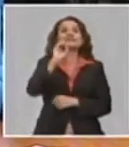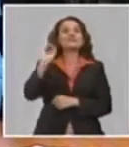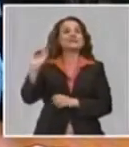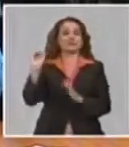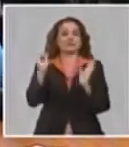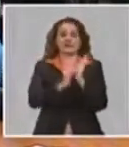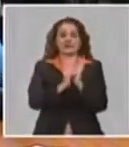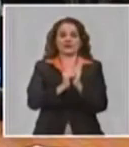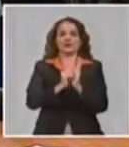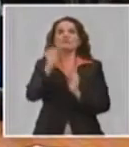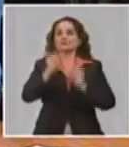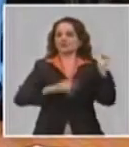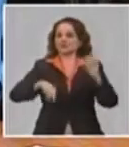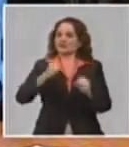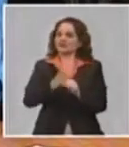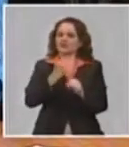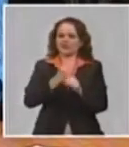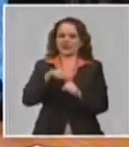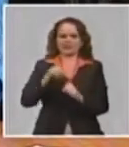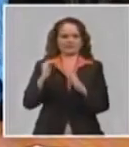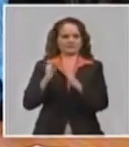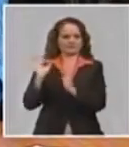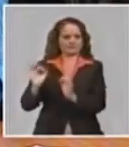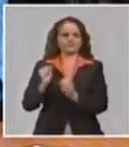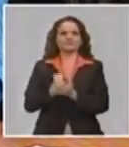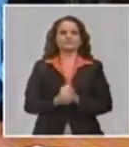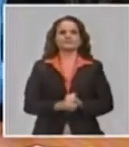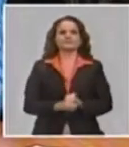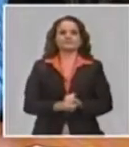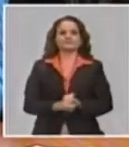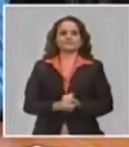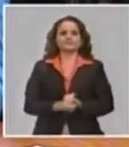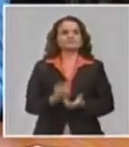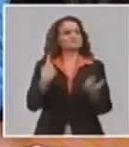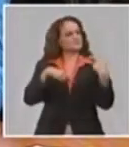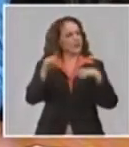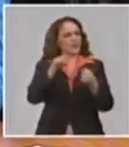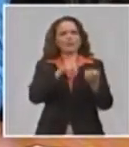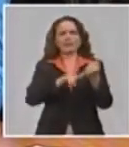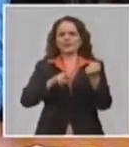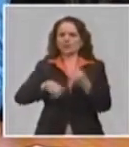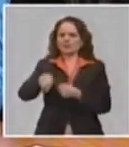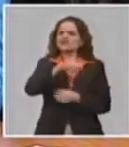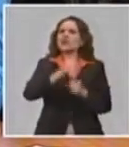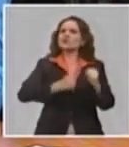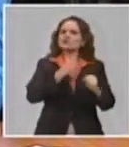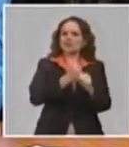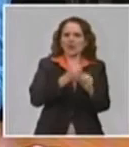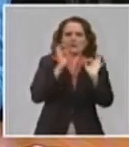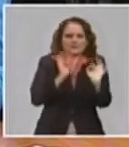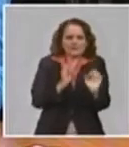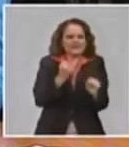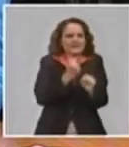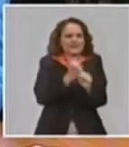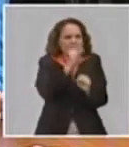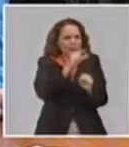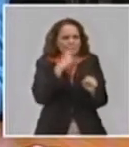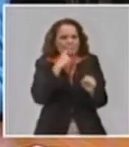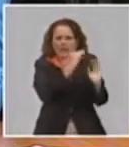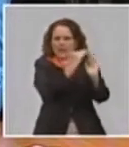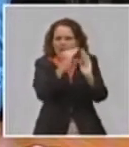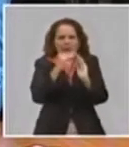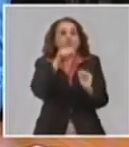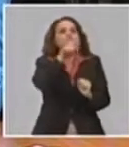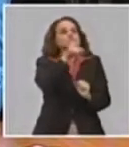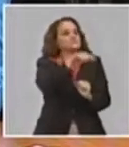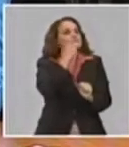Ahora, hay un grupo de provincias que ha aplicado mucho más esta modalidad de empleo. Ahí significan, por